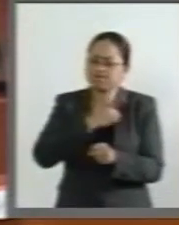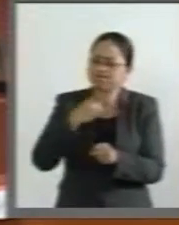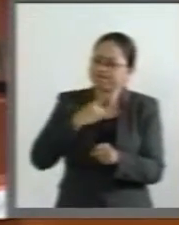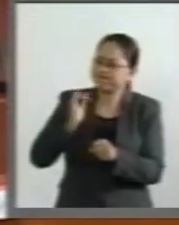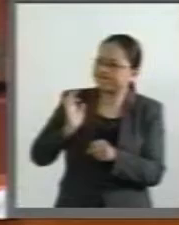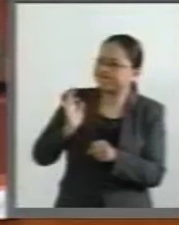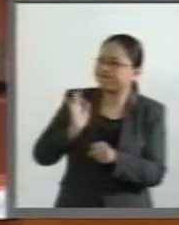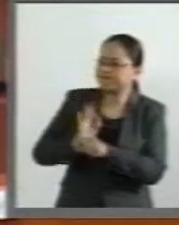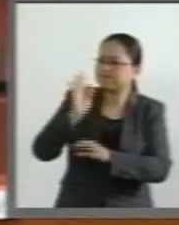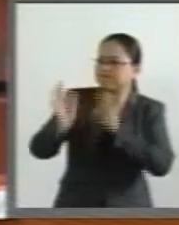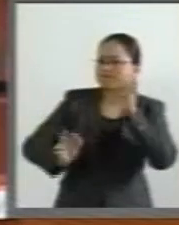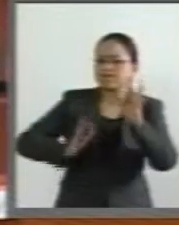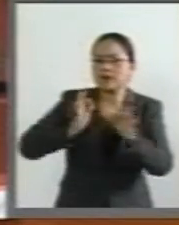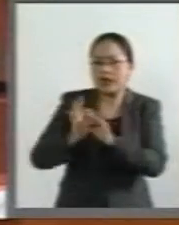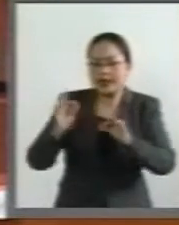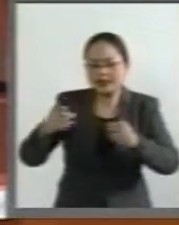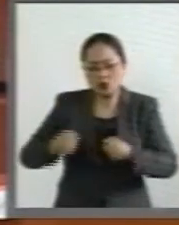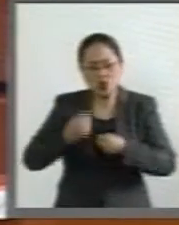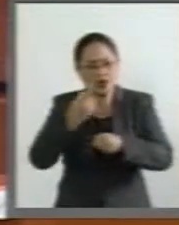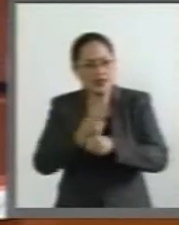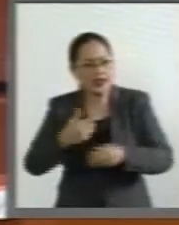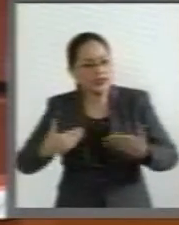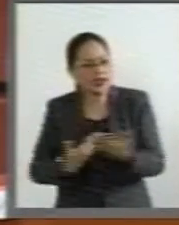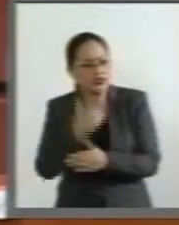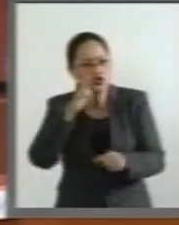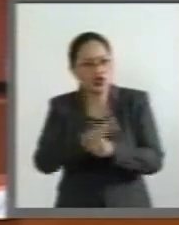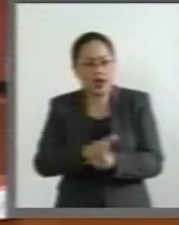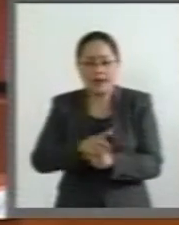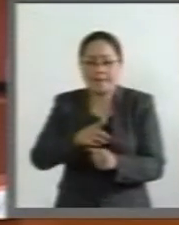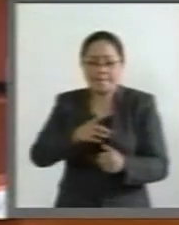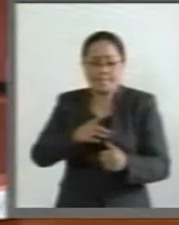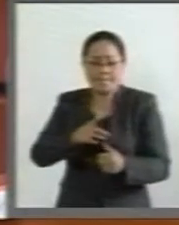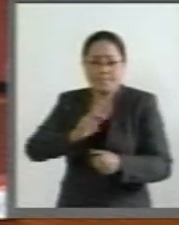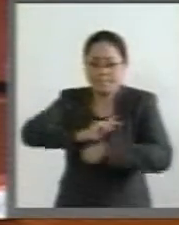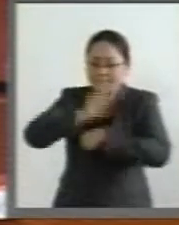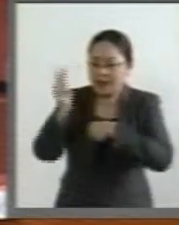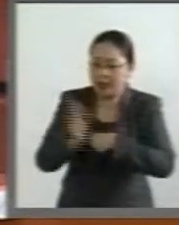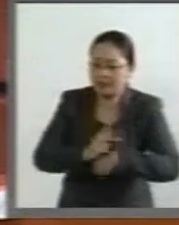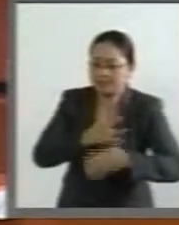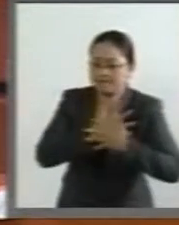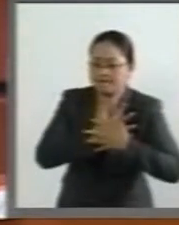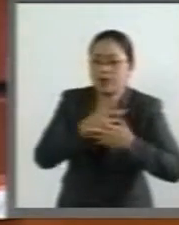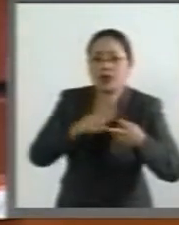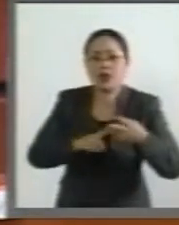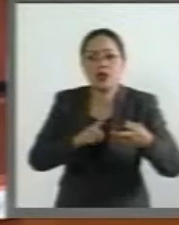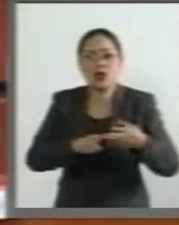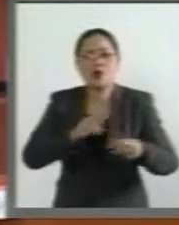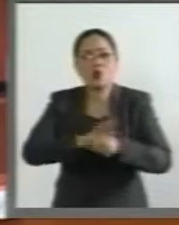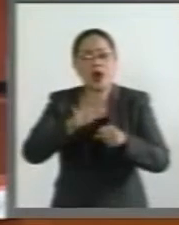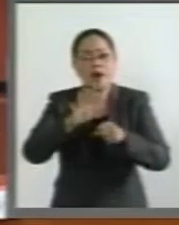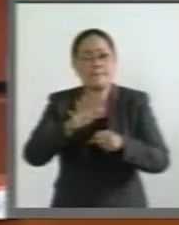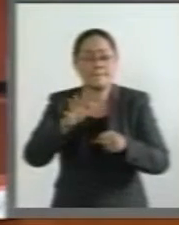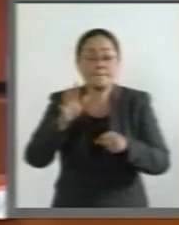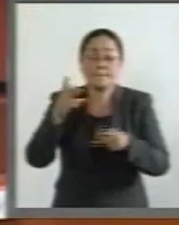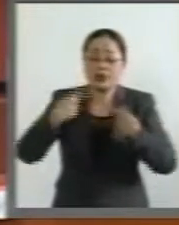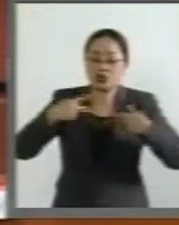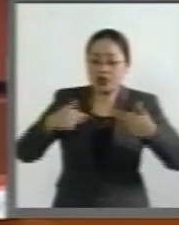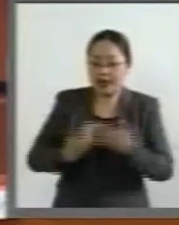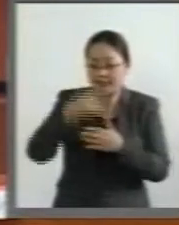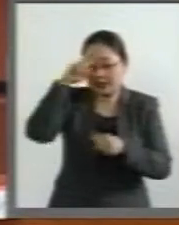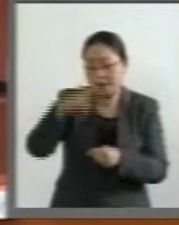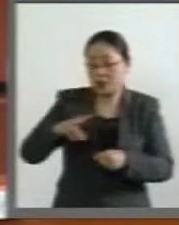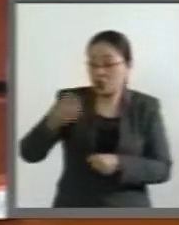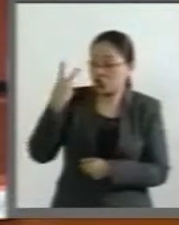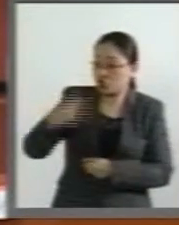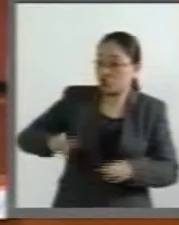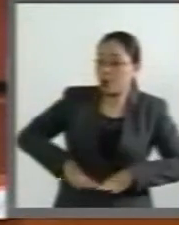que la seguridad nacional, que el amor patrio y que los intereses de los mexicanos están por encima